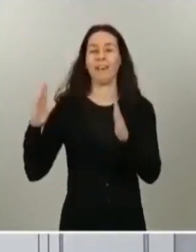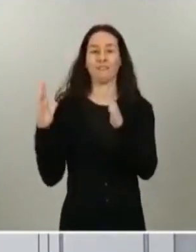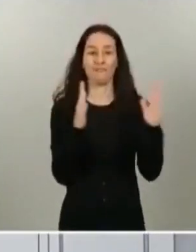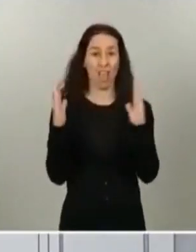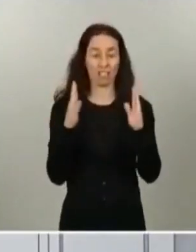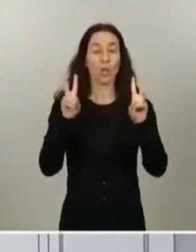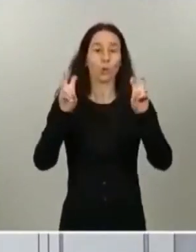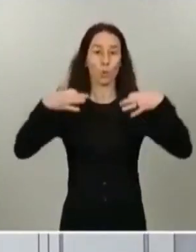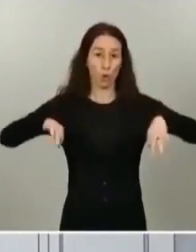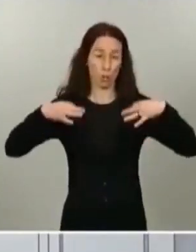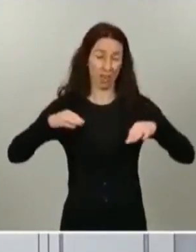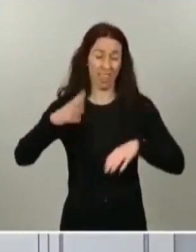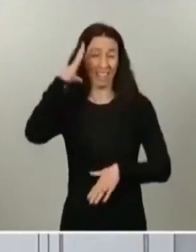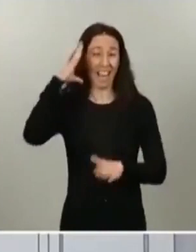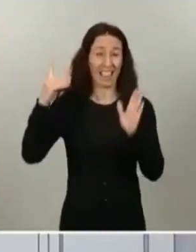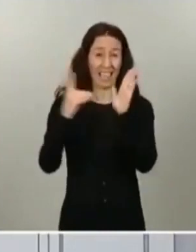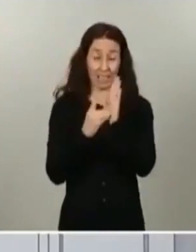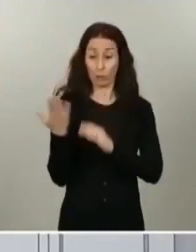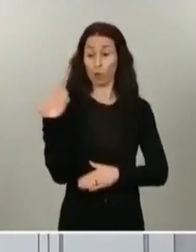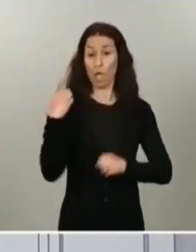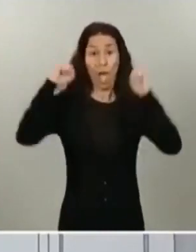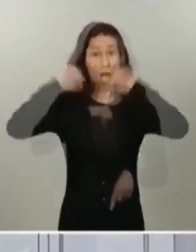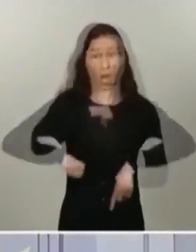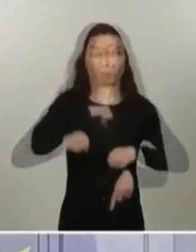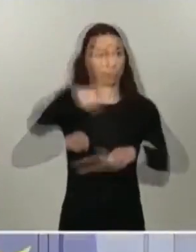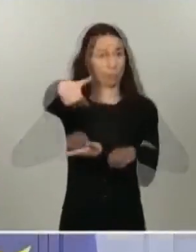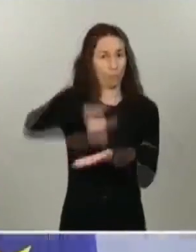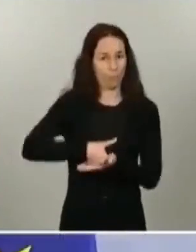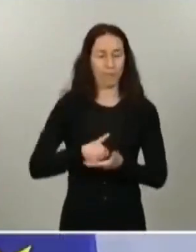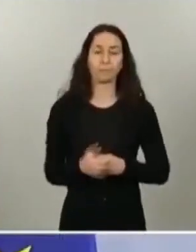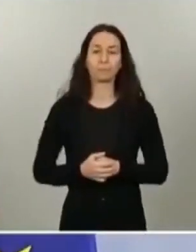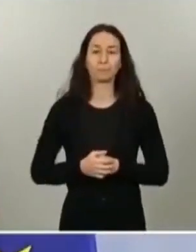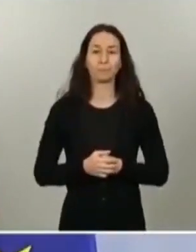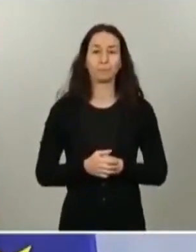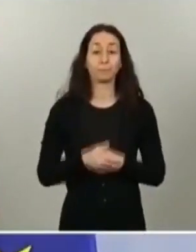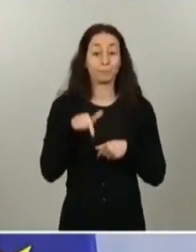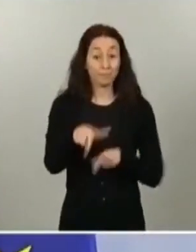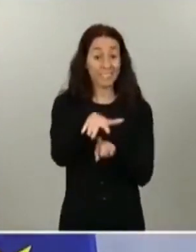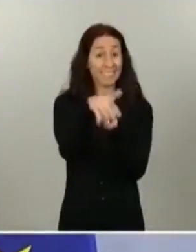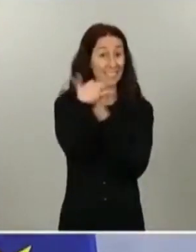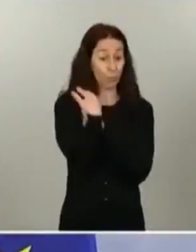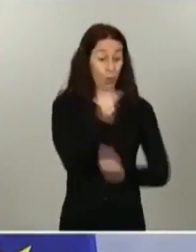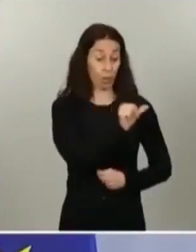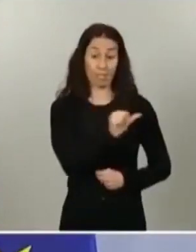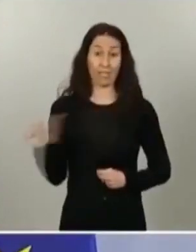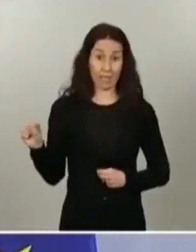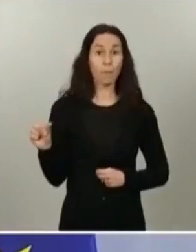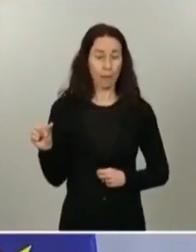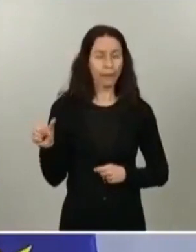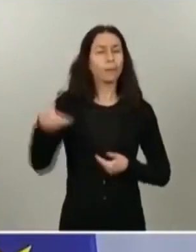el Real Decreto de Ley que aprobó el Consejo de Ministros este martes pasado. En esta última semana ha habido solicitudes por